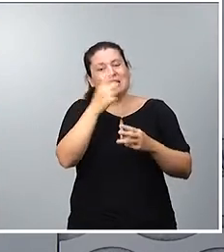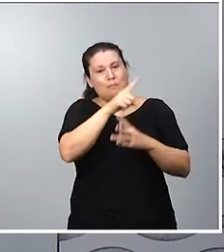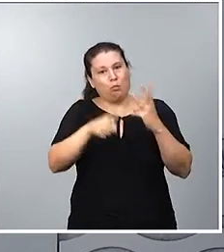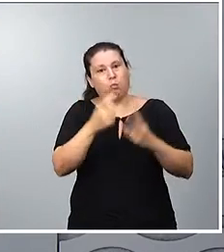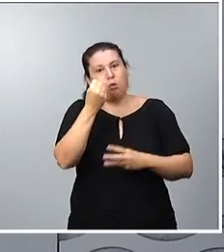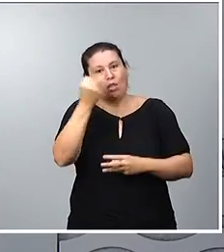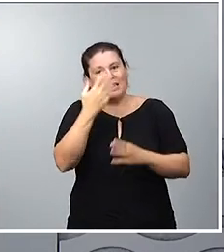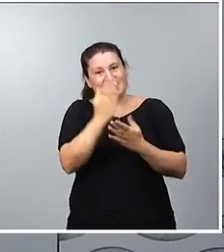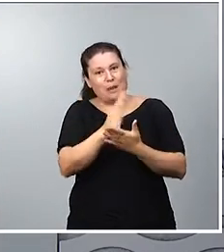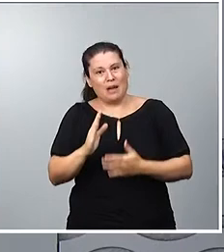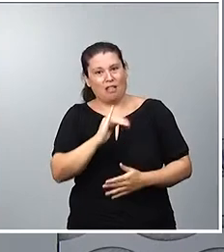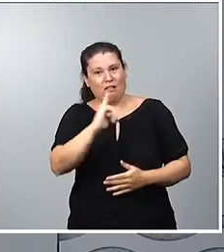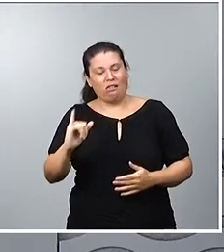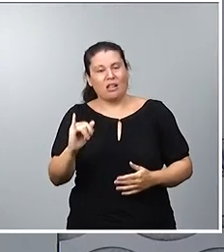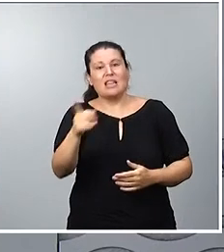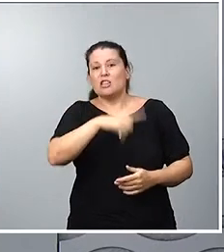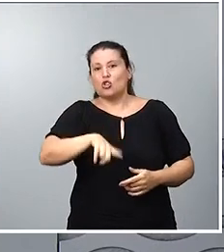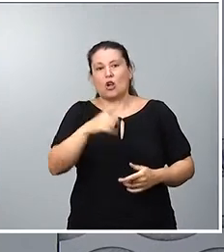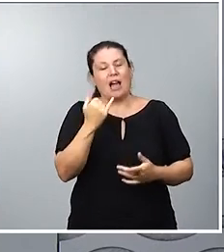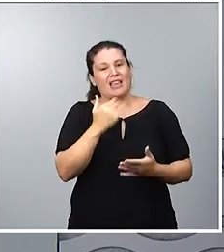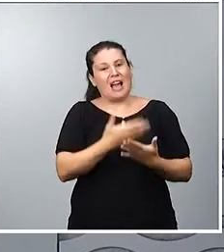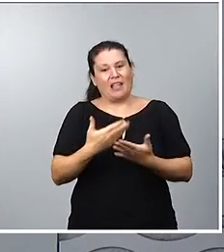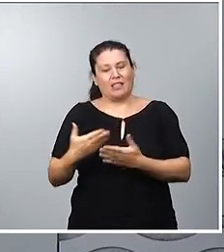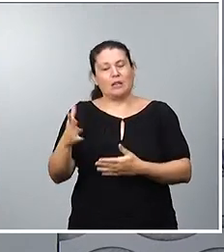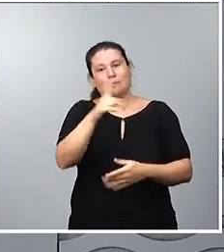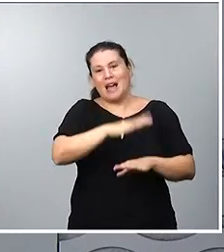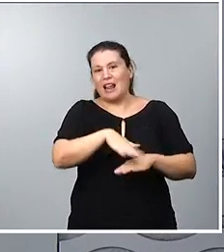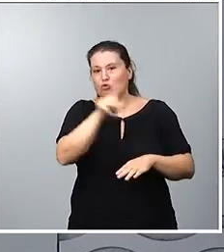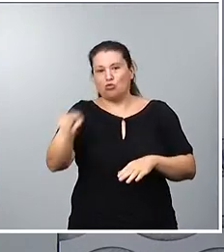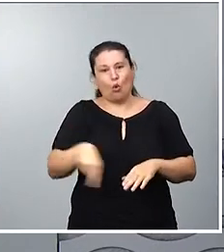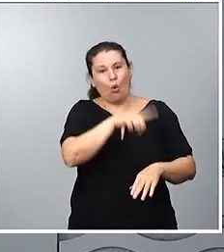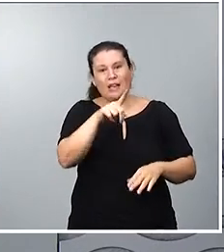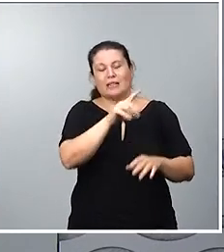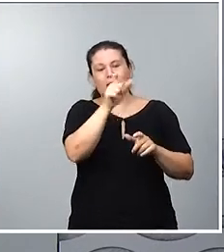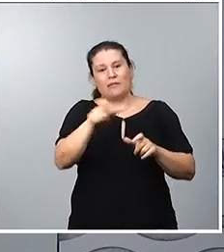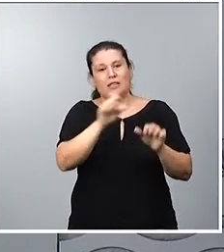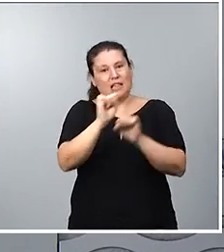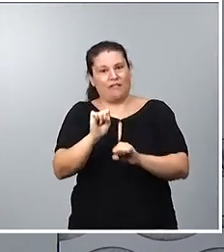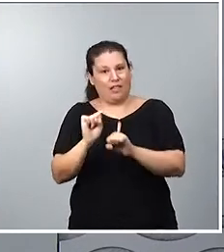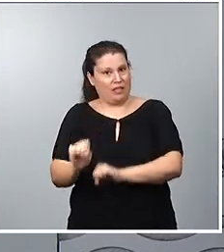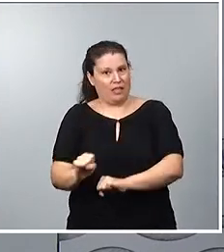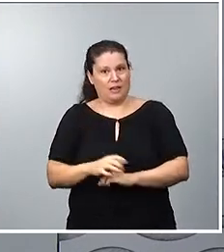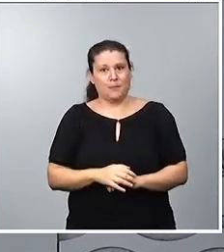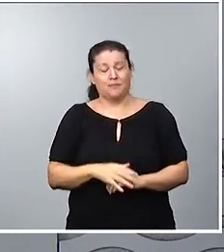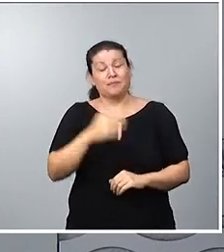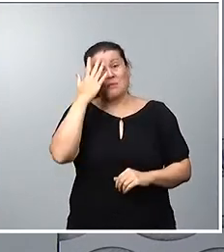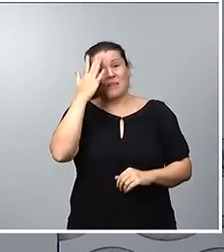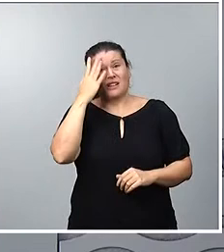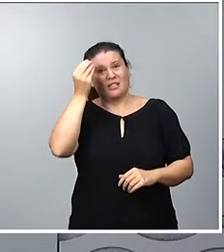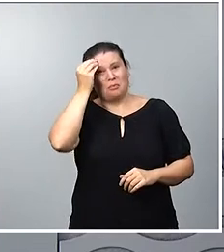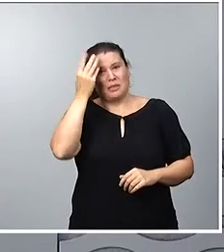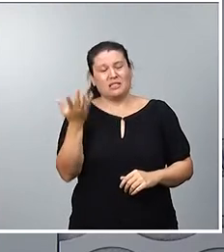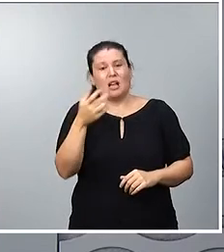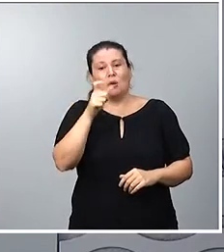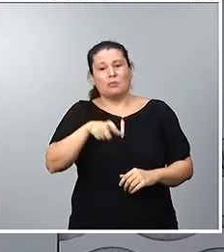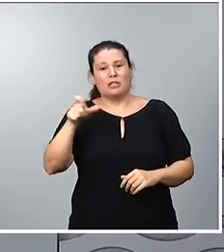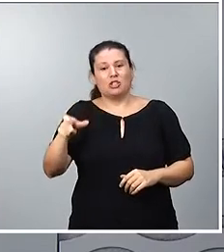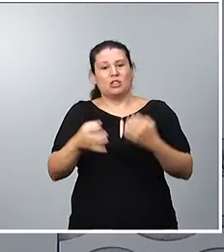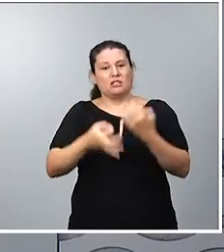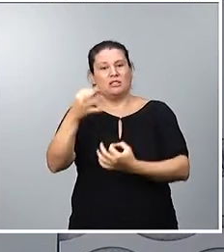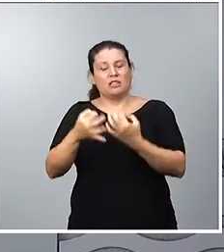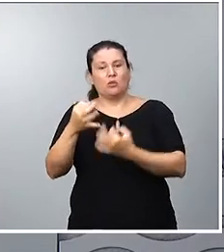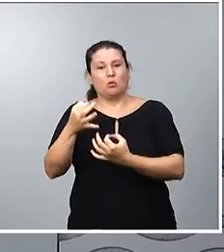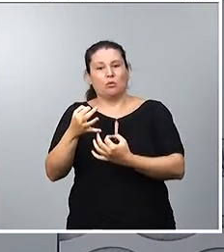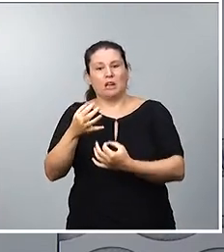mundo. Imagínense lo que sería que alguien dijera que los tribunales actúan sin escuchar a las